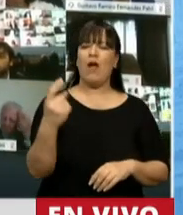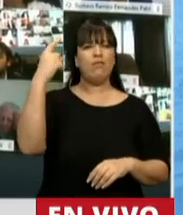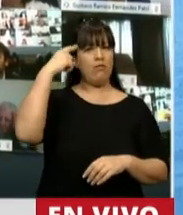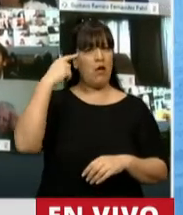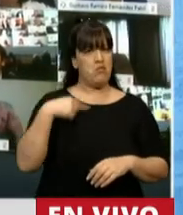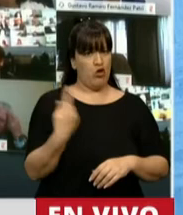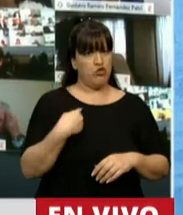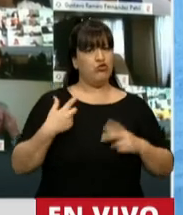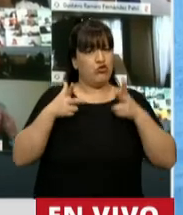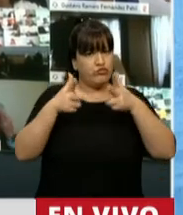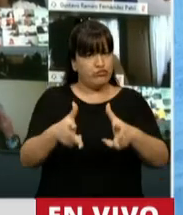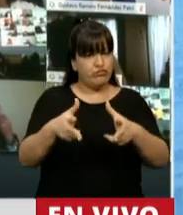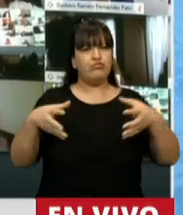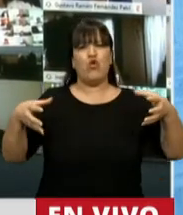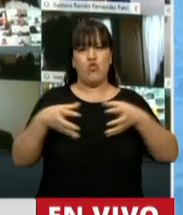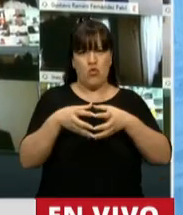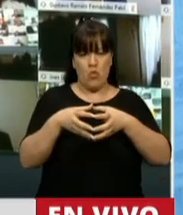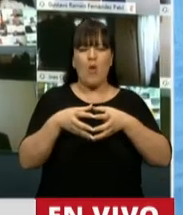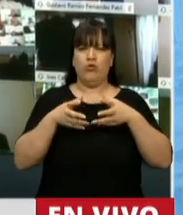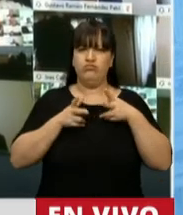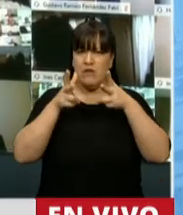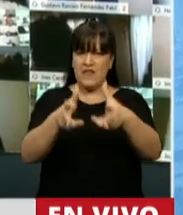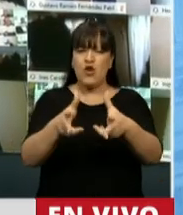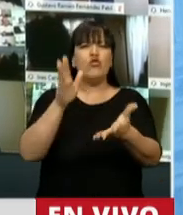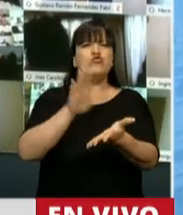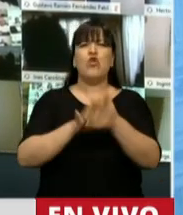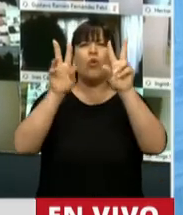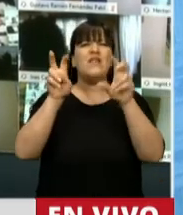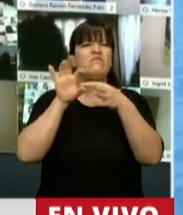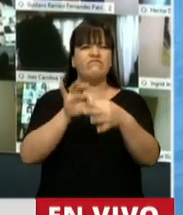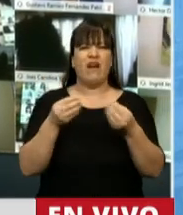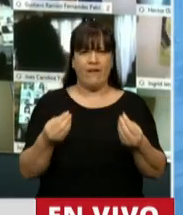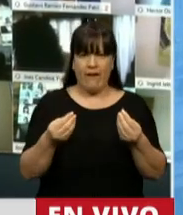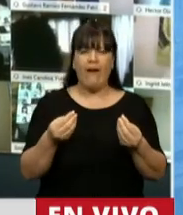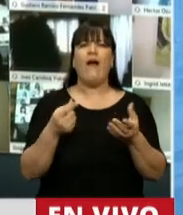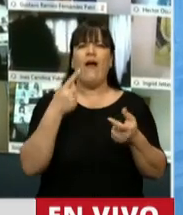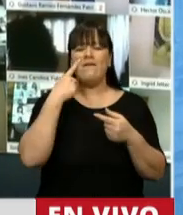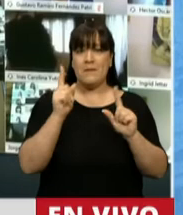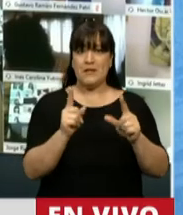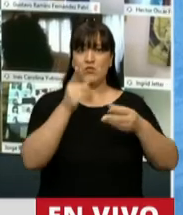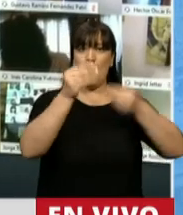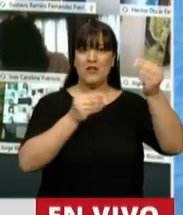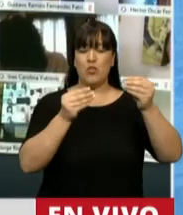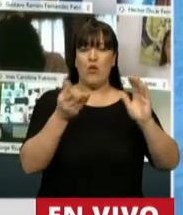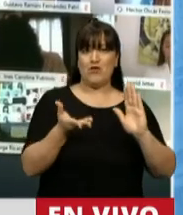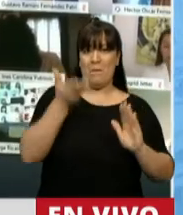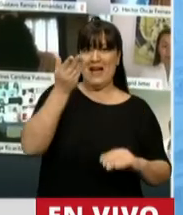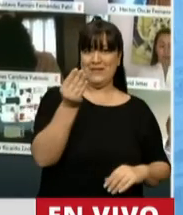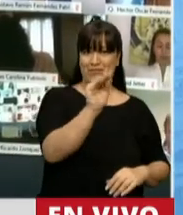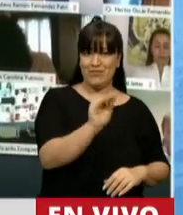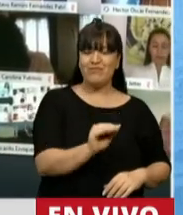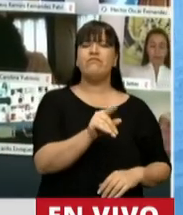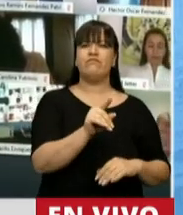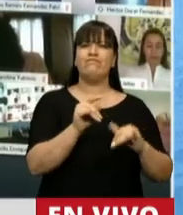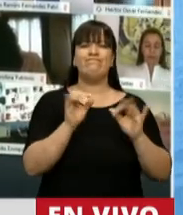que hicimos desde nuestro interbloque vinculado a que quede claramente definido que esta ampliación presupuestaria es